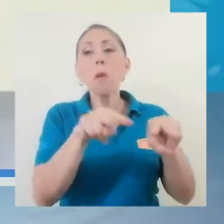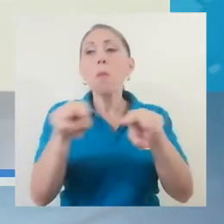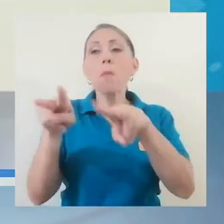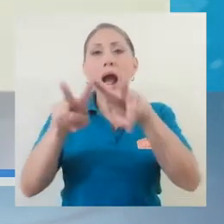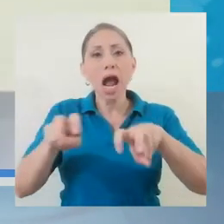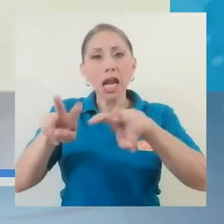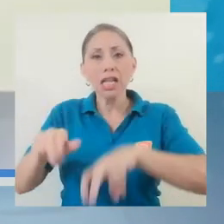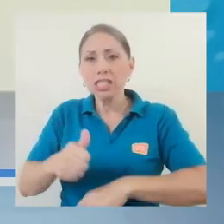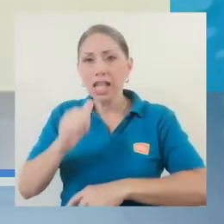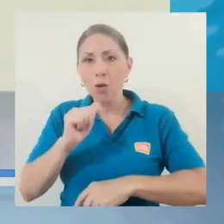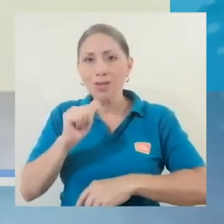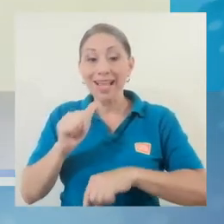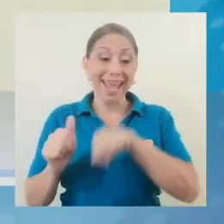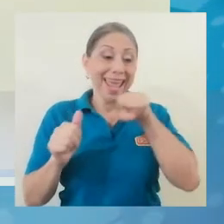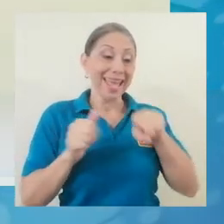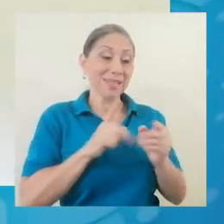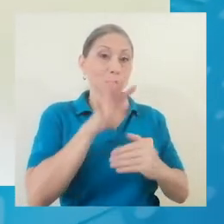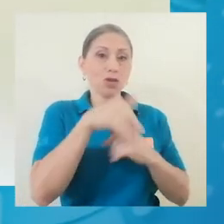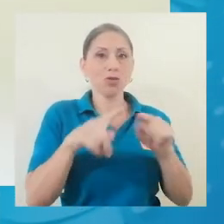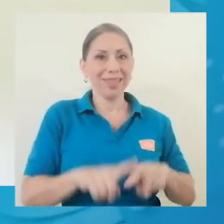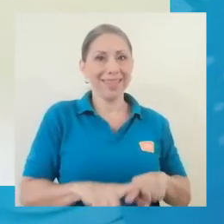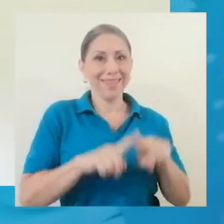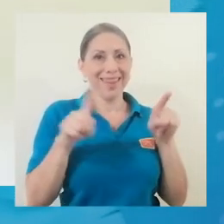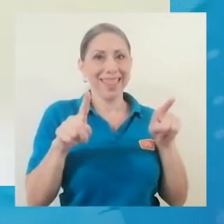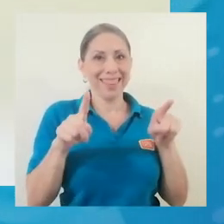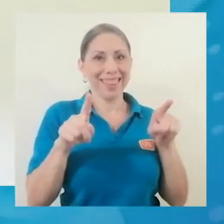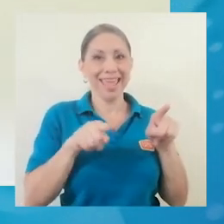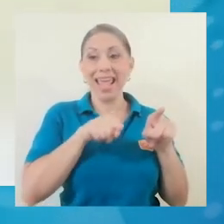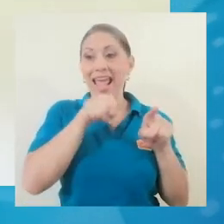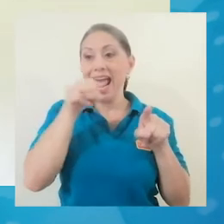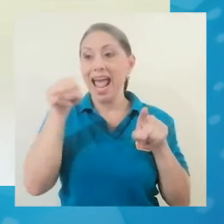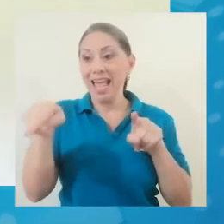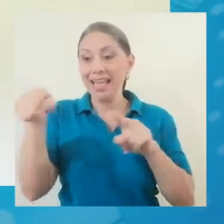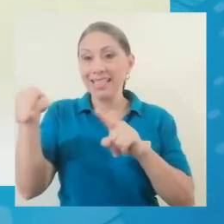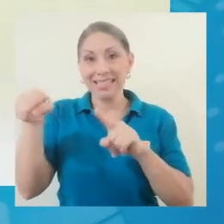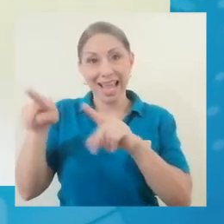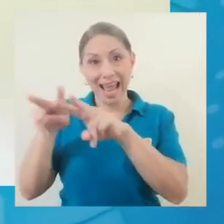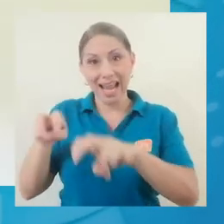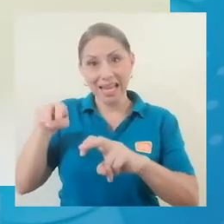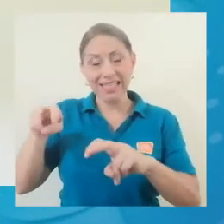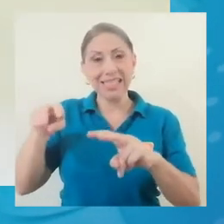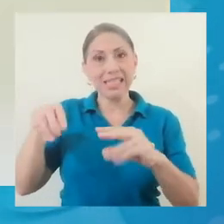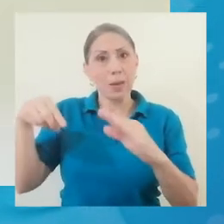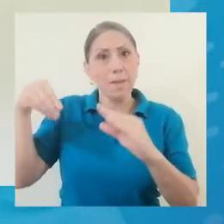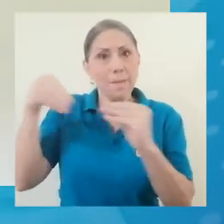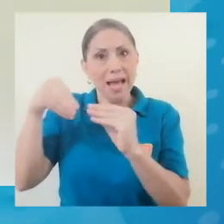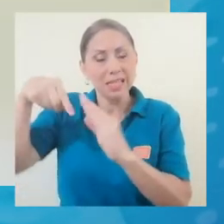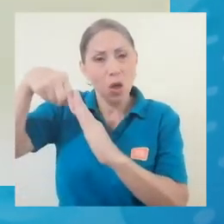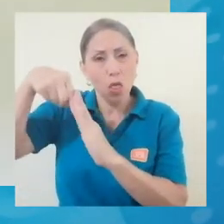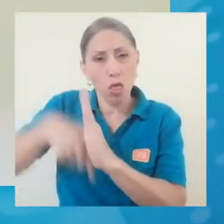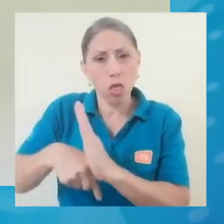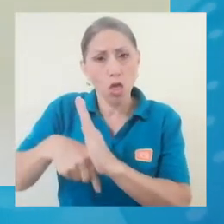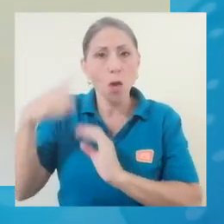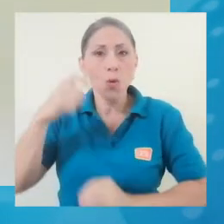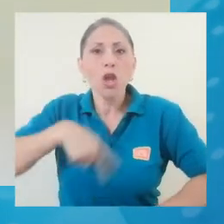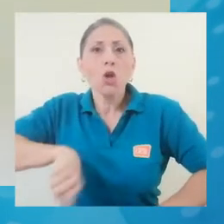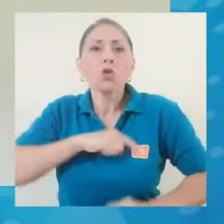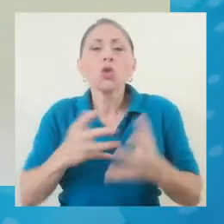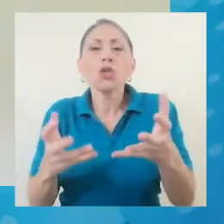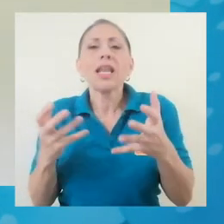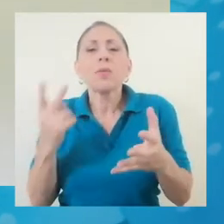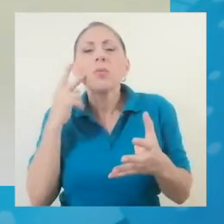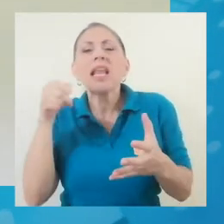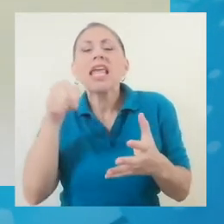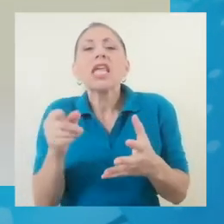análisis de aguas. Este es un proyecto diferente que lo que pretende es dar más profundidad a ese análisis porque lo que haríamos es determinar la